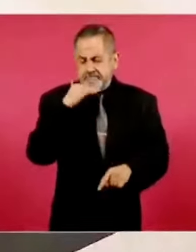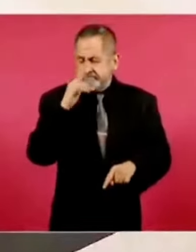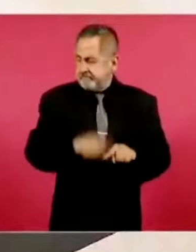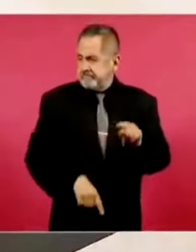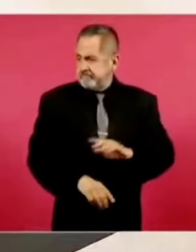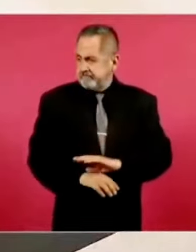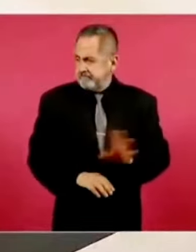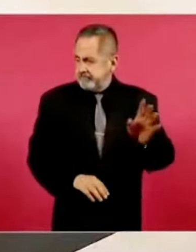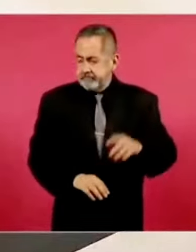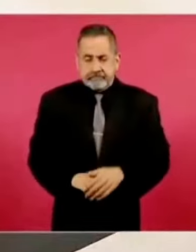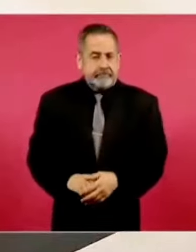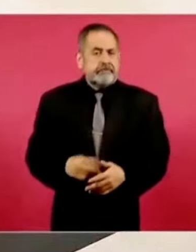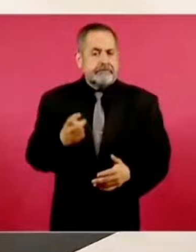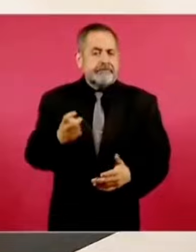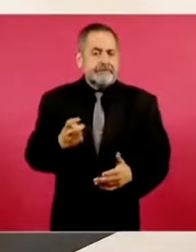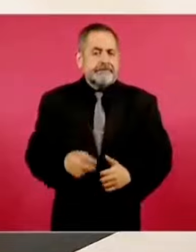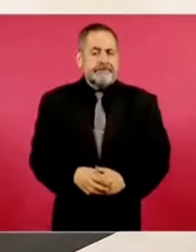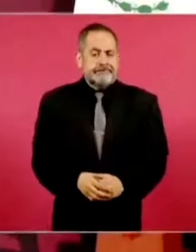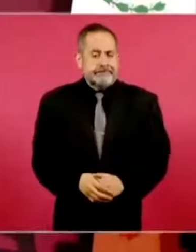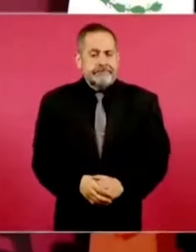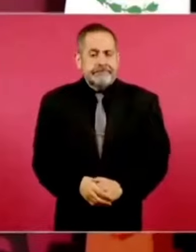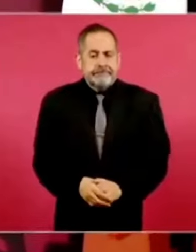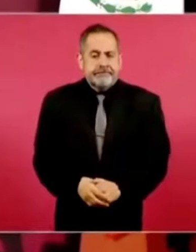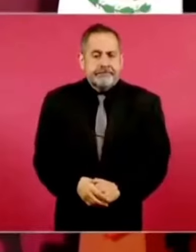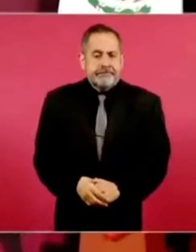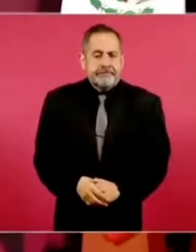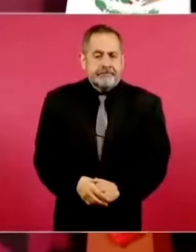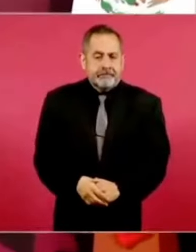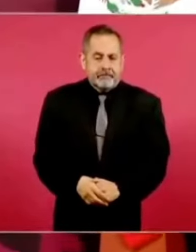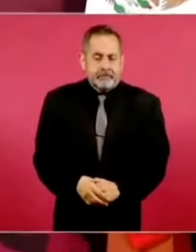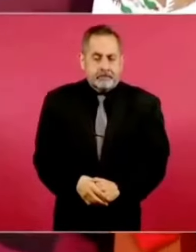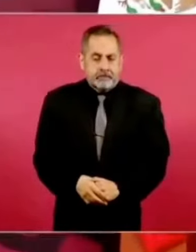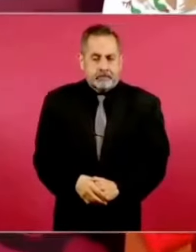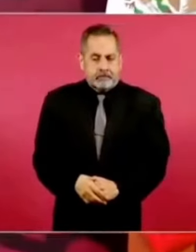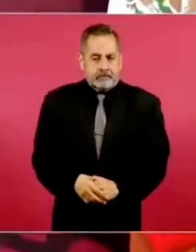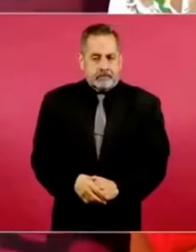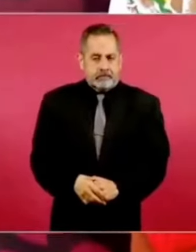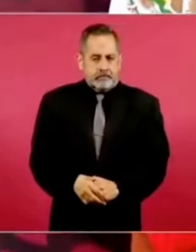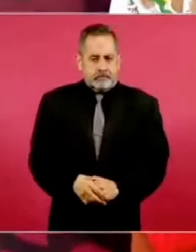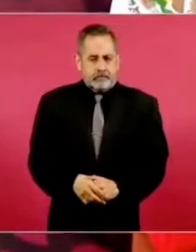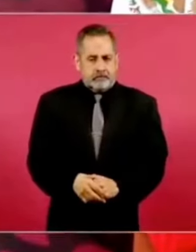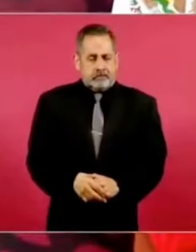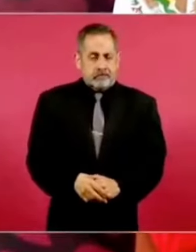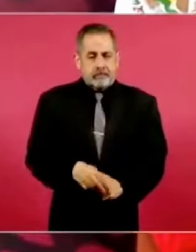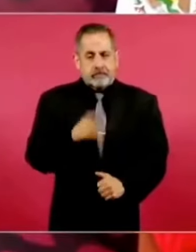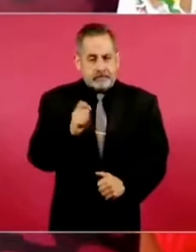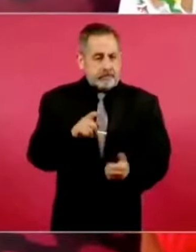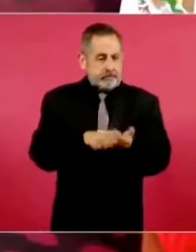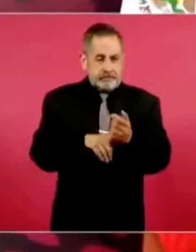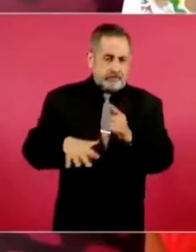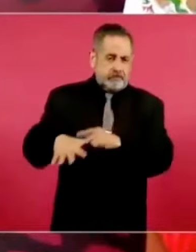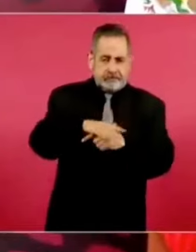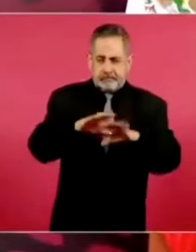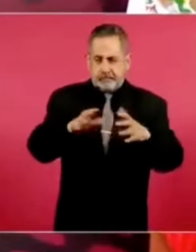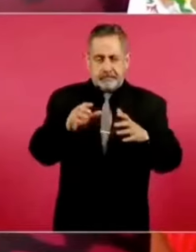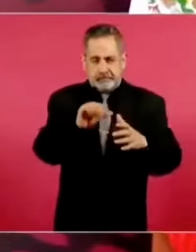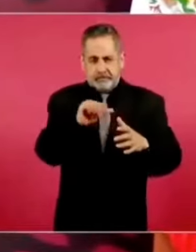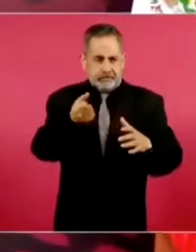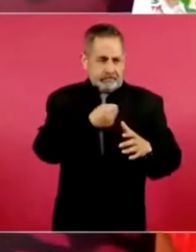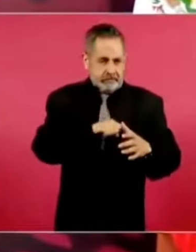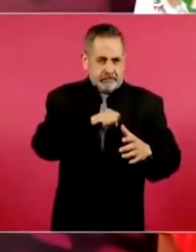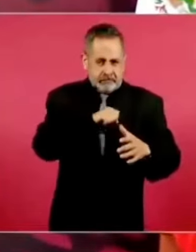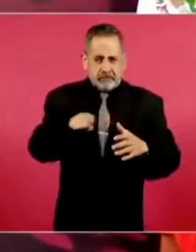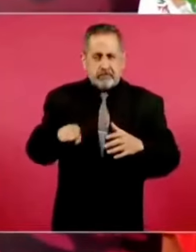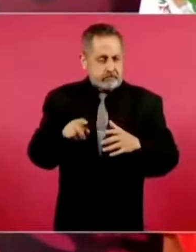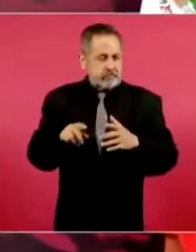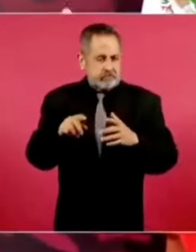Entonces, sobre la labor que hace el sector salud de México y que es ejemplo a